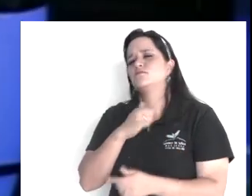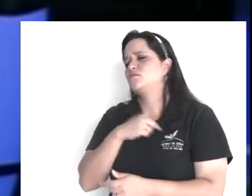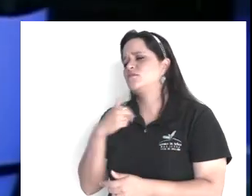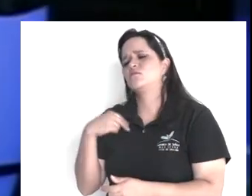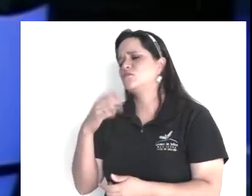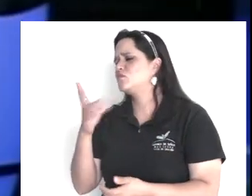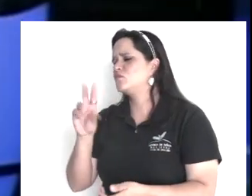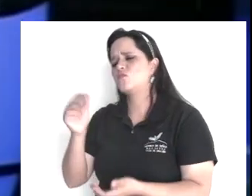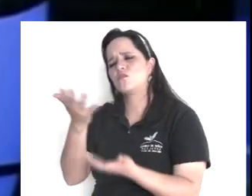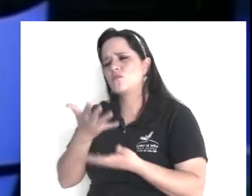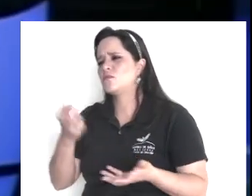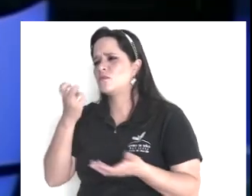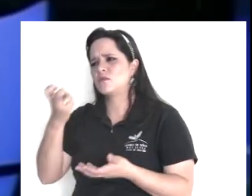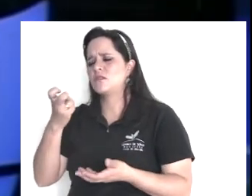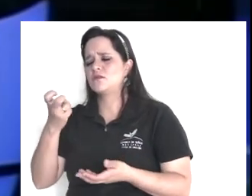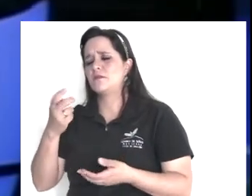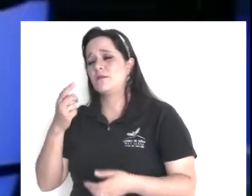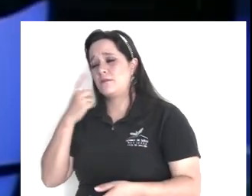perdono,